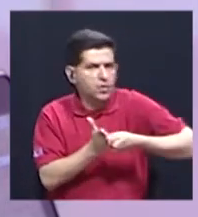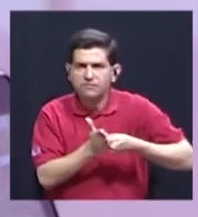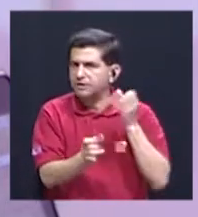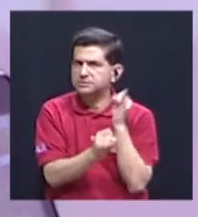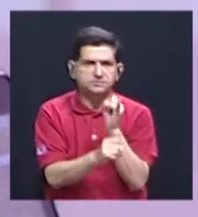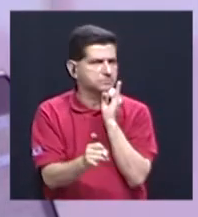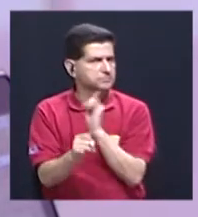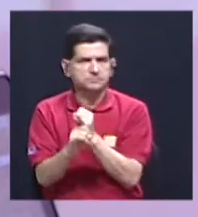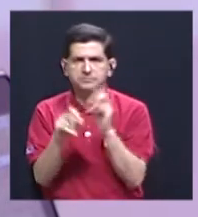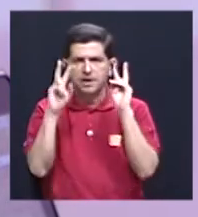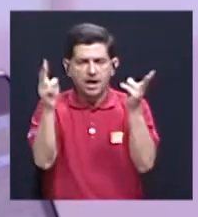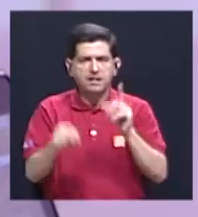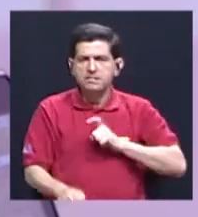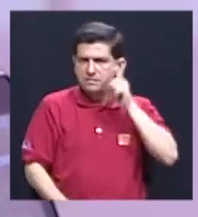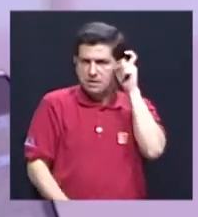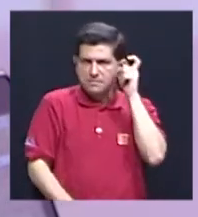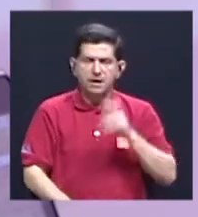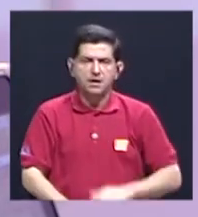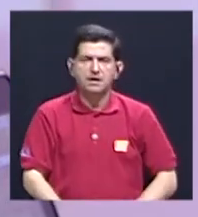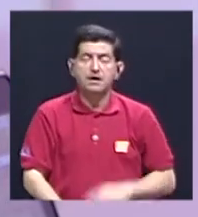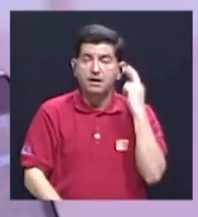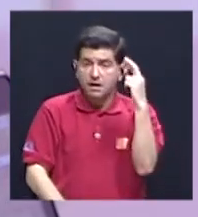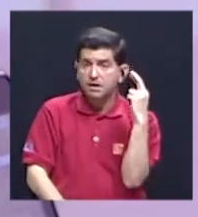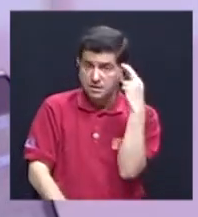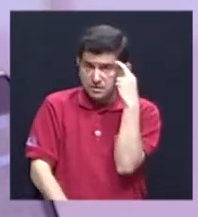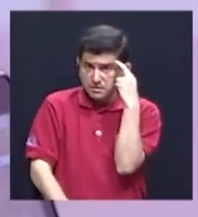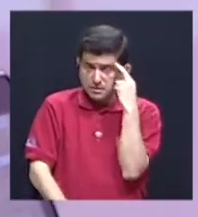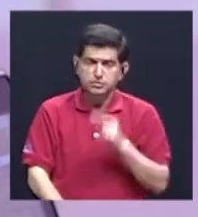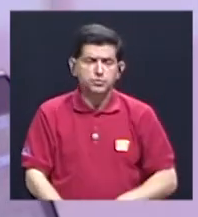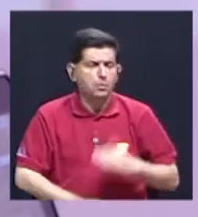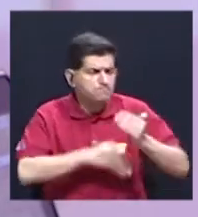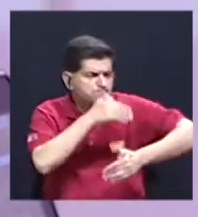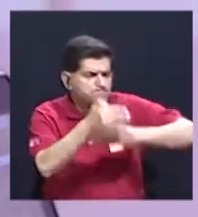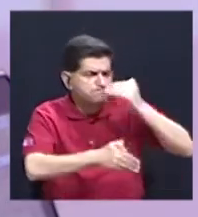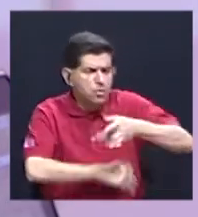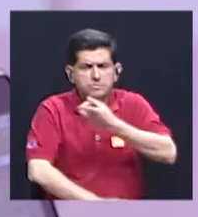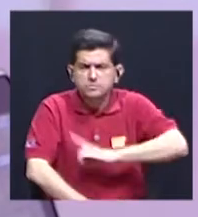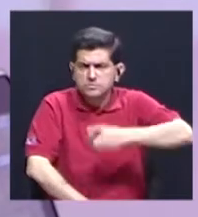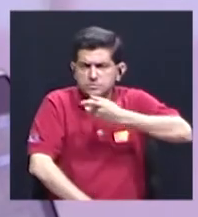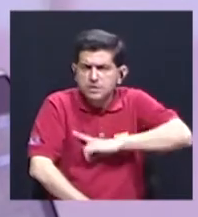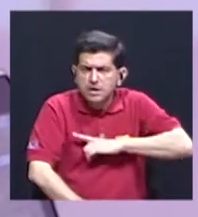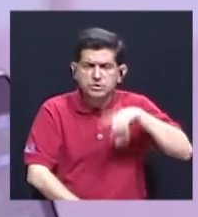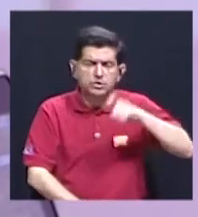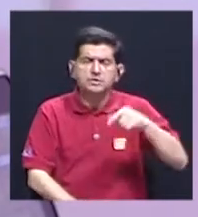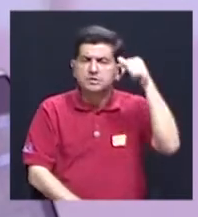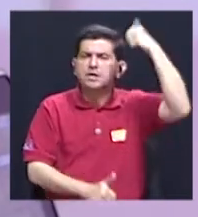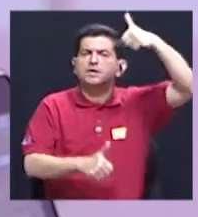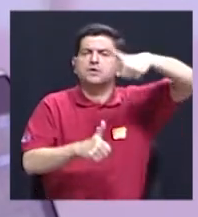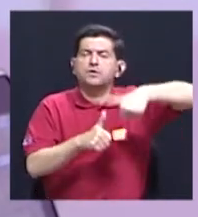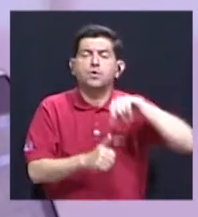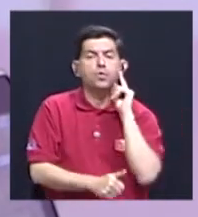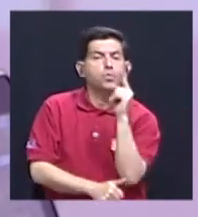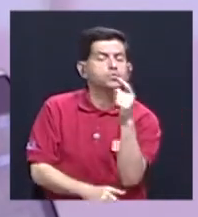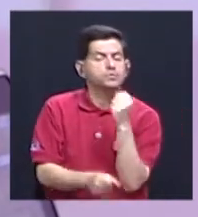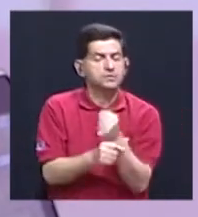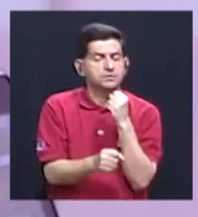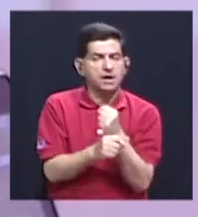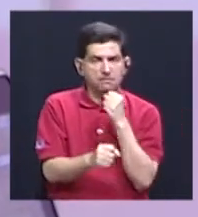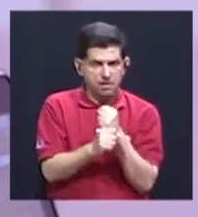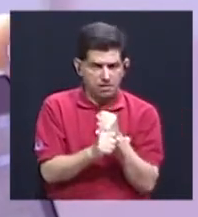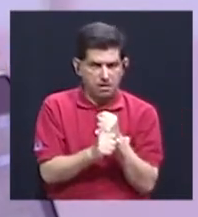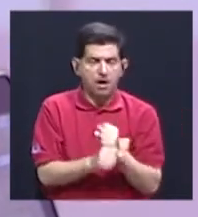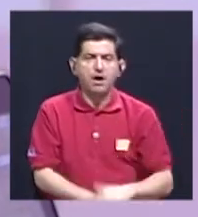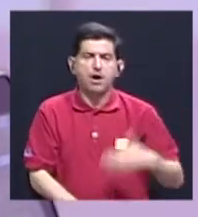institucional en el tema de género. Entonces, por ejemplo, en los procedimientos disciplinarios hay que tener en cuenta, si usted está trabajando